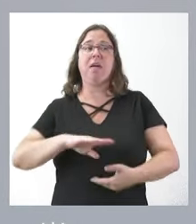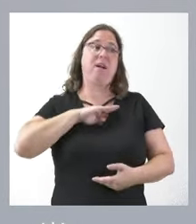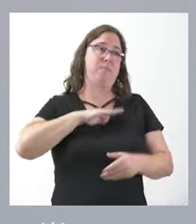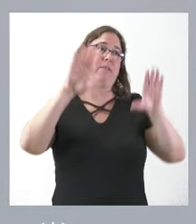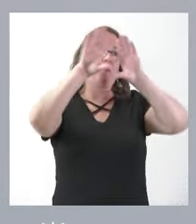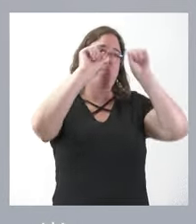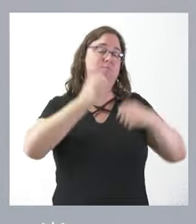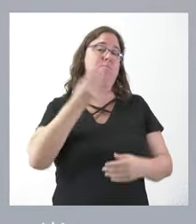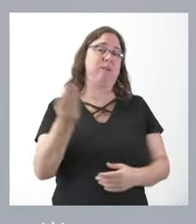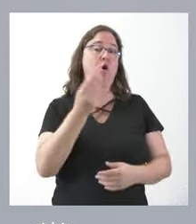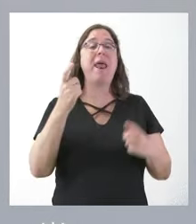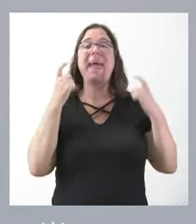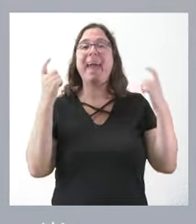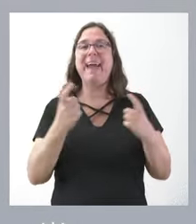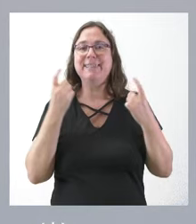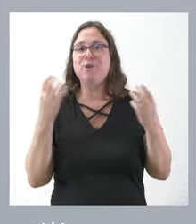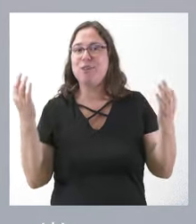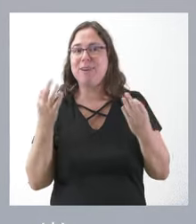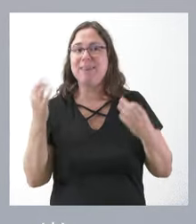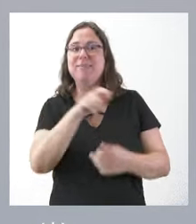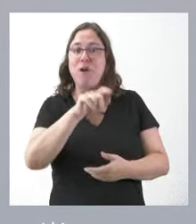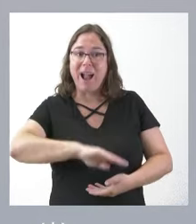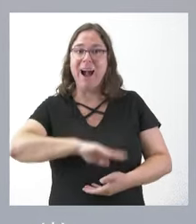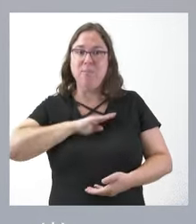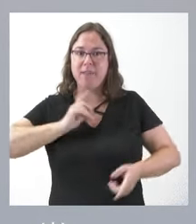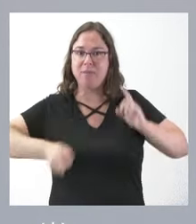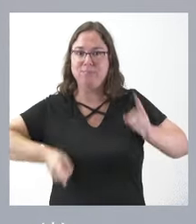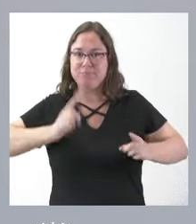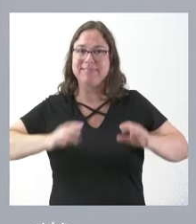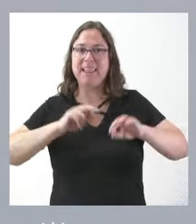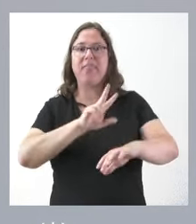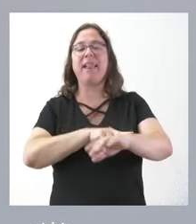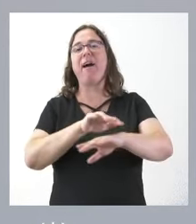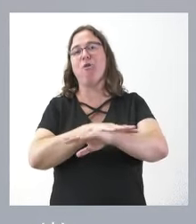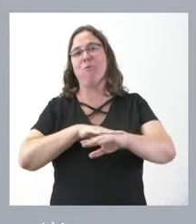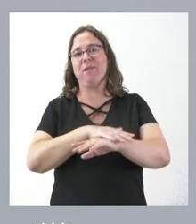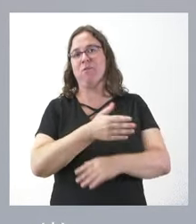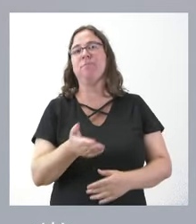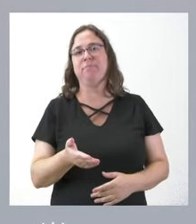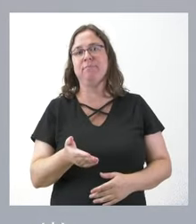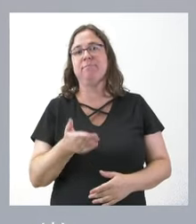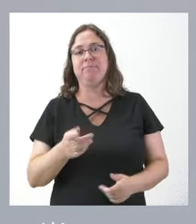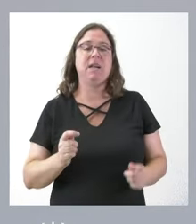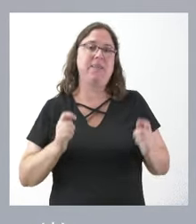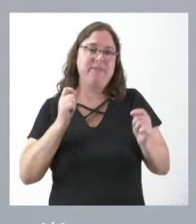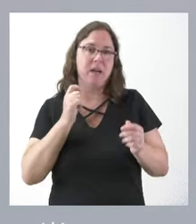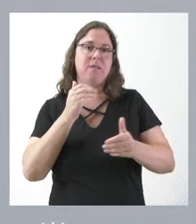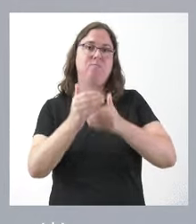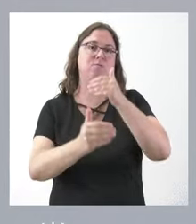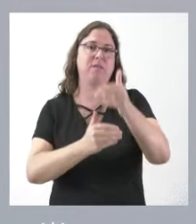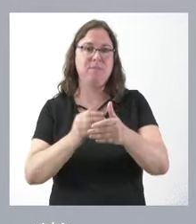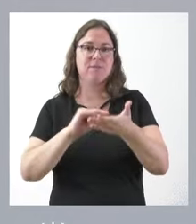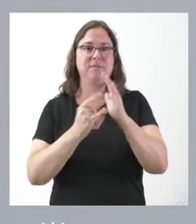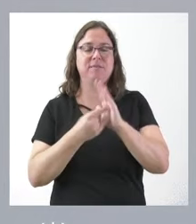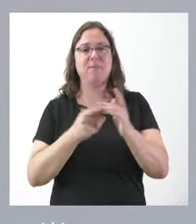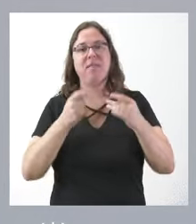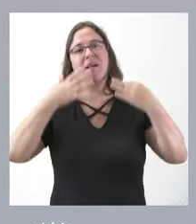yo creo que el esfuerzo es que es un llamamiento a quienes tienen esa capacidad de dirección y, especialmente, a la delegación del Gobierno para que establezca los procedimientos y los mecanismos que